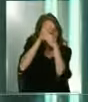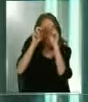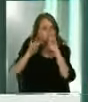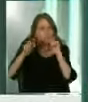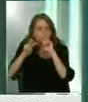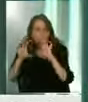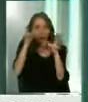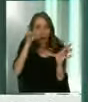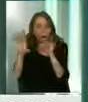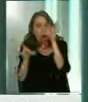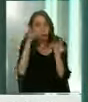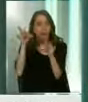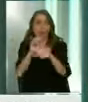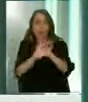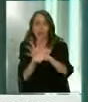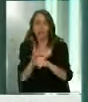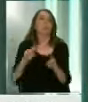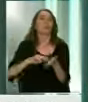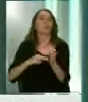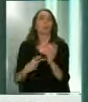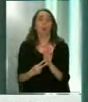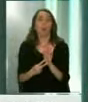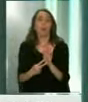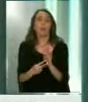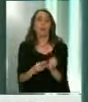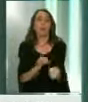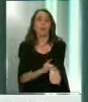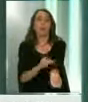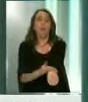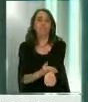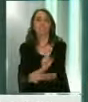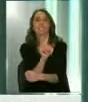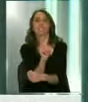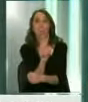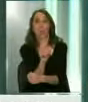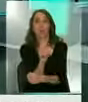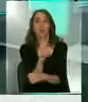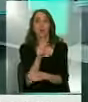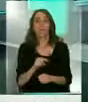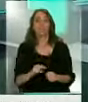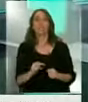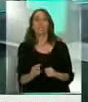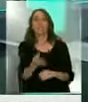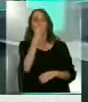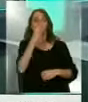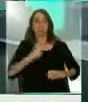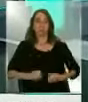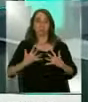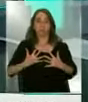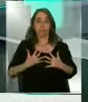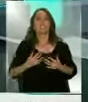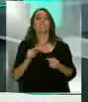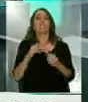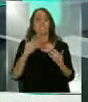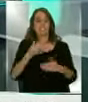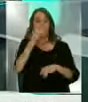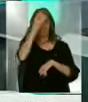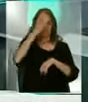más cosas. Se ha asociado a problemas, por ejemplo, como diabetes tipo 1, que podría ser un precursor. Se sabe que tiene secuelas